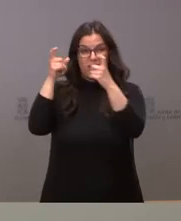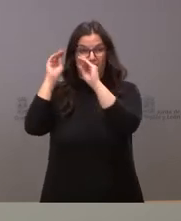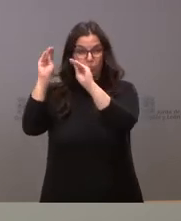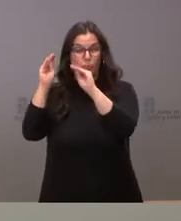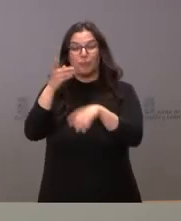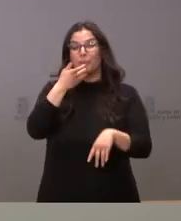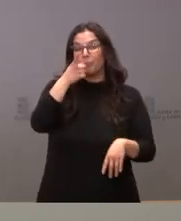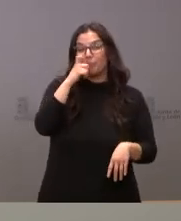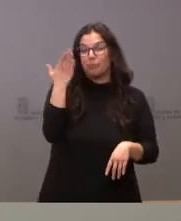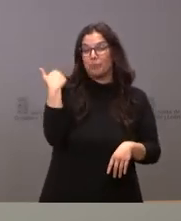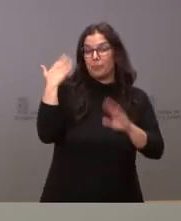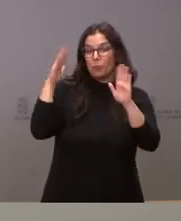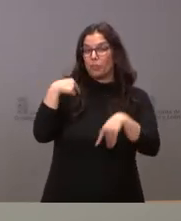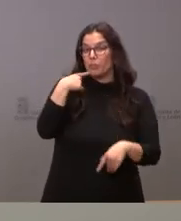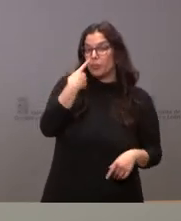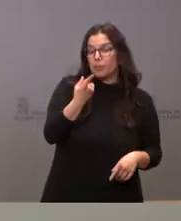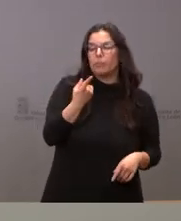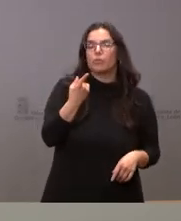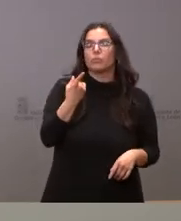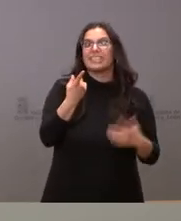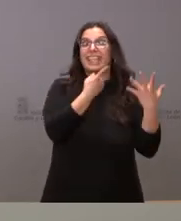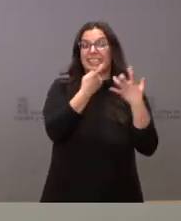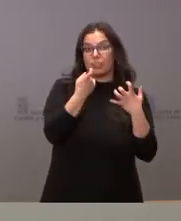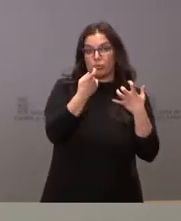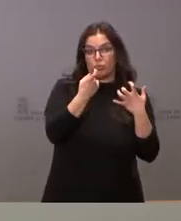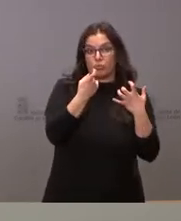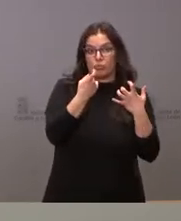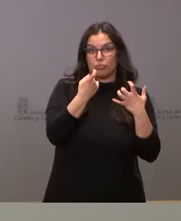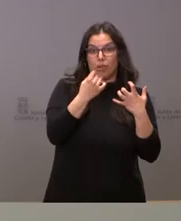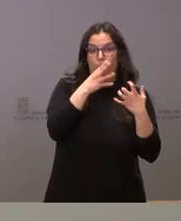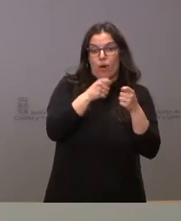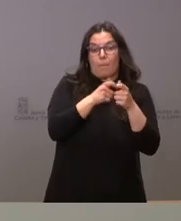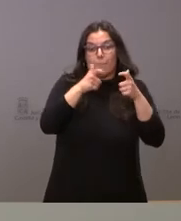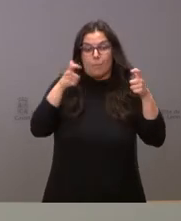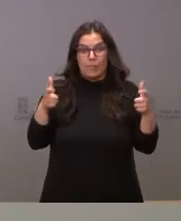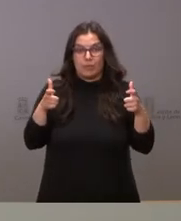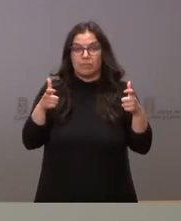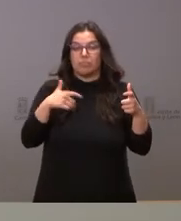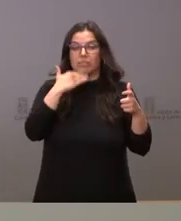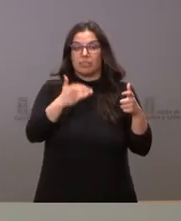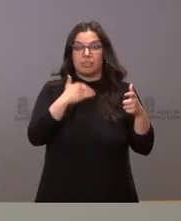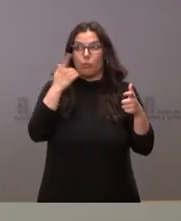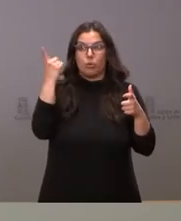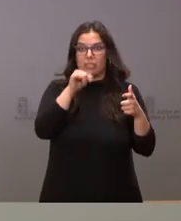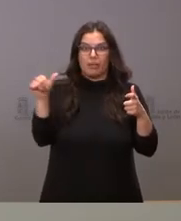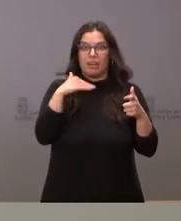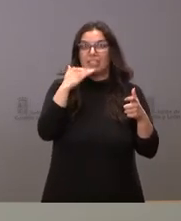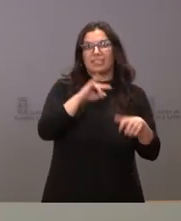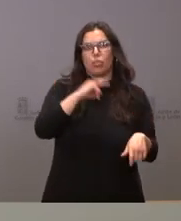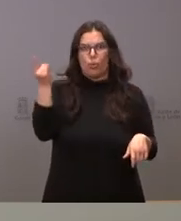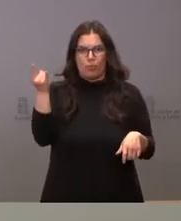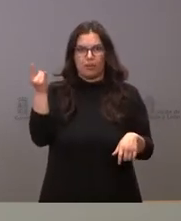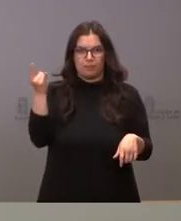recuerdan el último dato que les ofrecimos la semana pasada era en 600, con lo cual prácticamente en una sola semana hemos duplicado